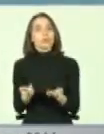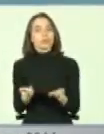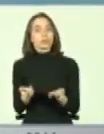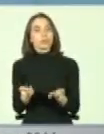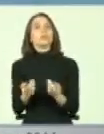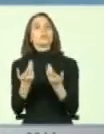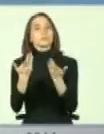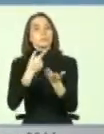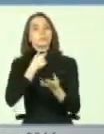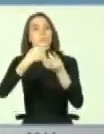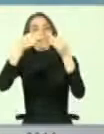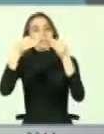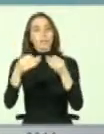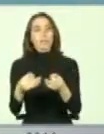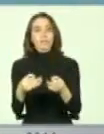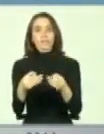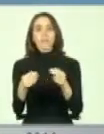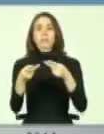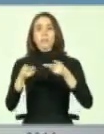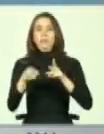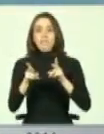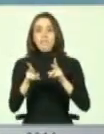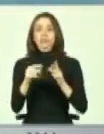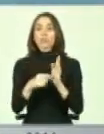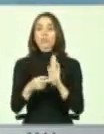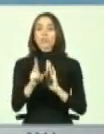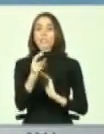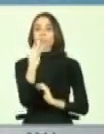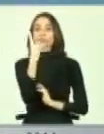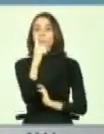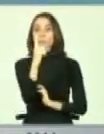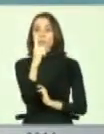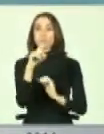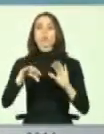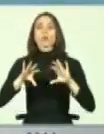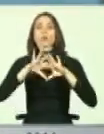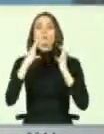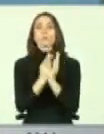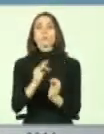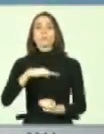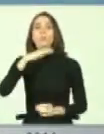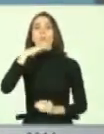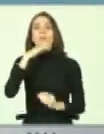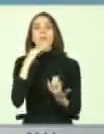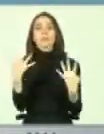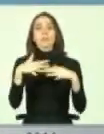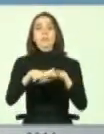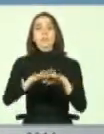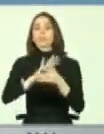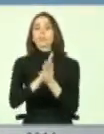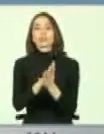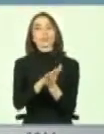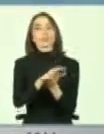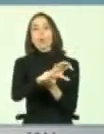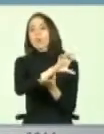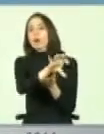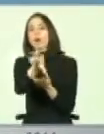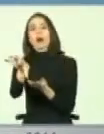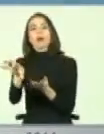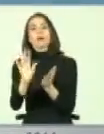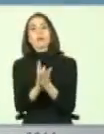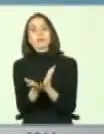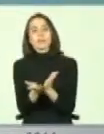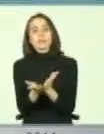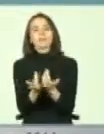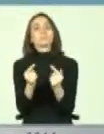entonces es garantizarle esos derechos y el derecho número uno en la plena integración en todos los ámbitos. y yo creo que